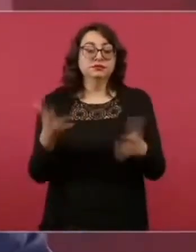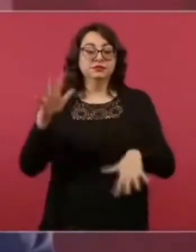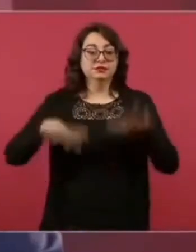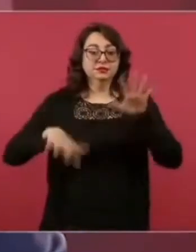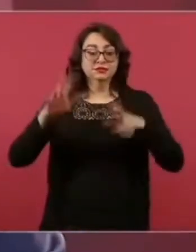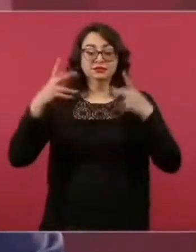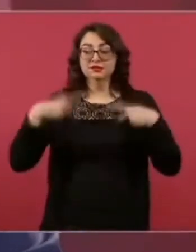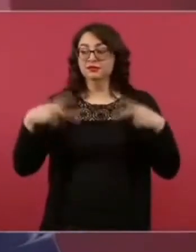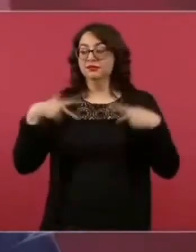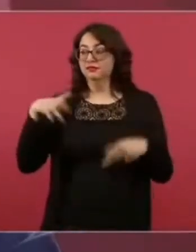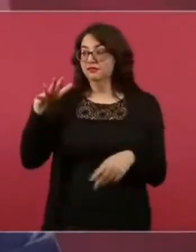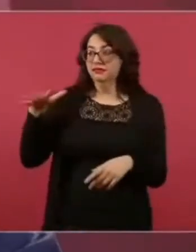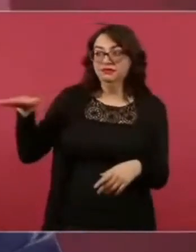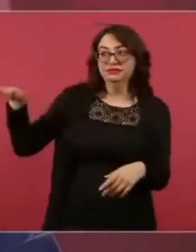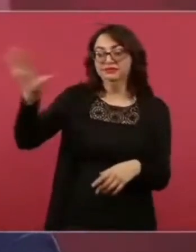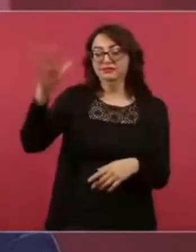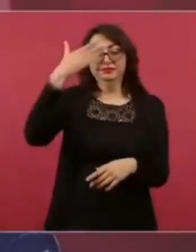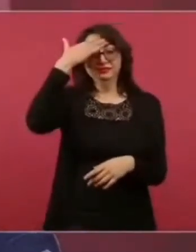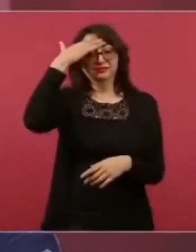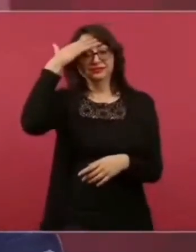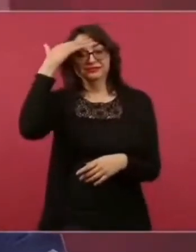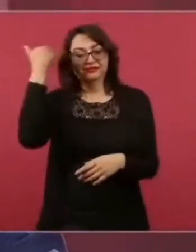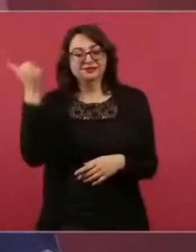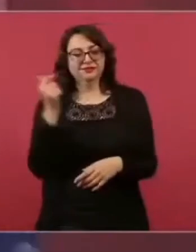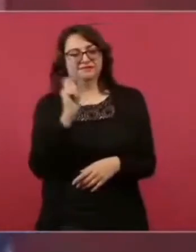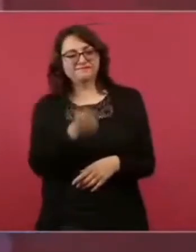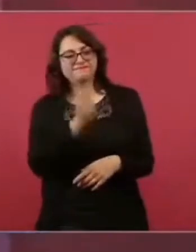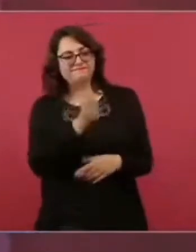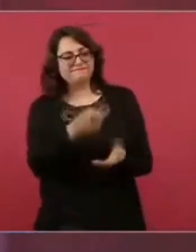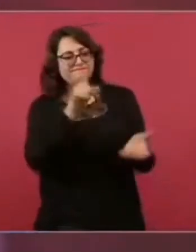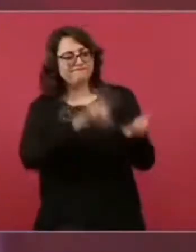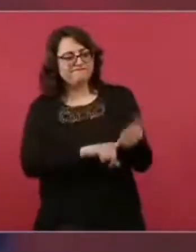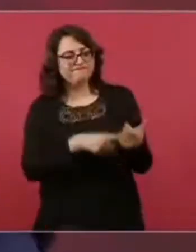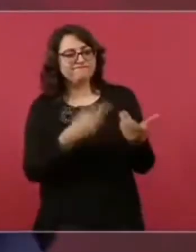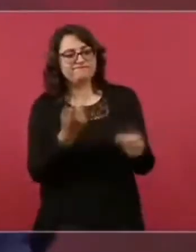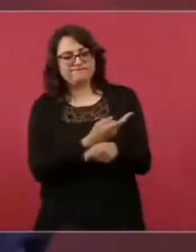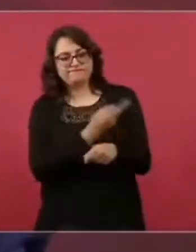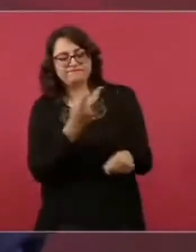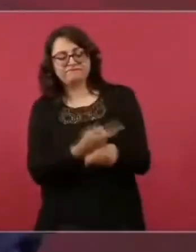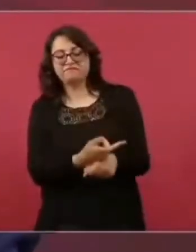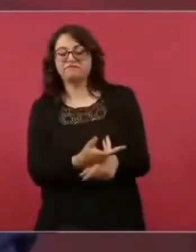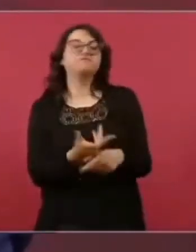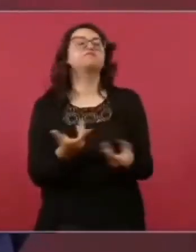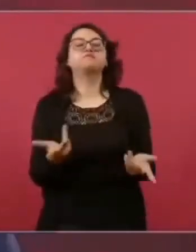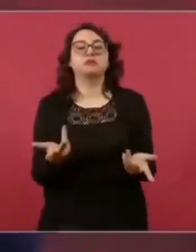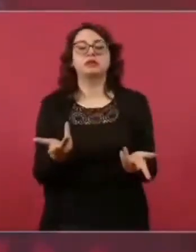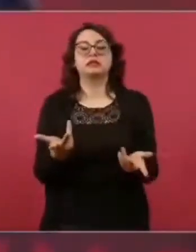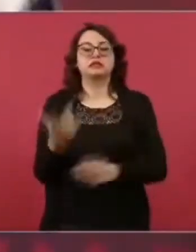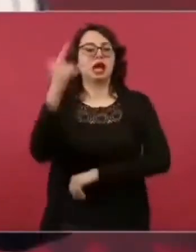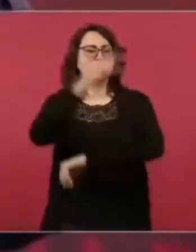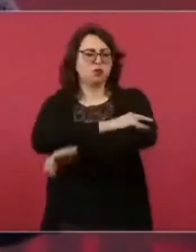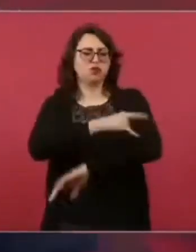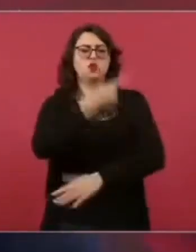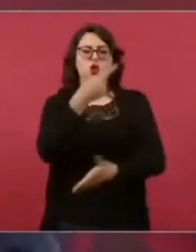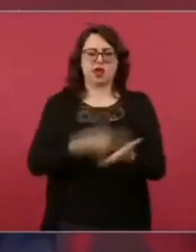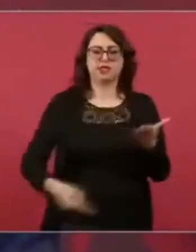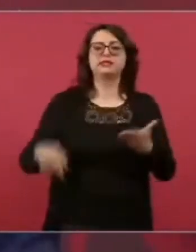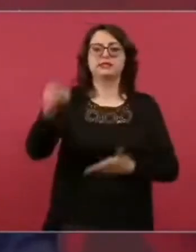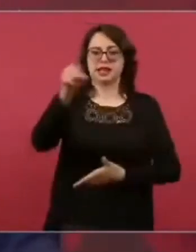Saben que tomamos la decisión entre todos de no construir ahí el aeropuerto y hacerlo